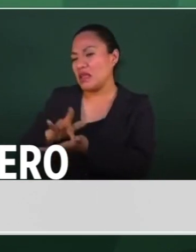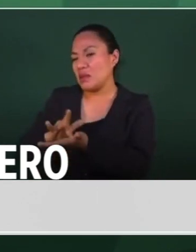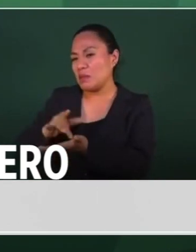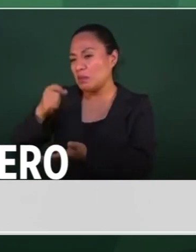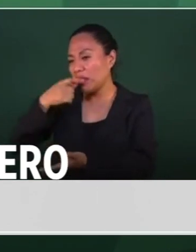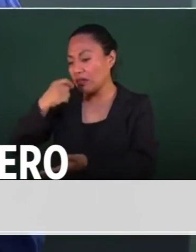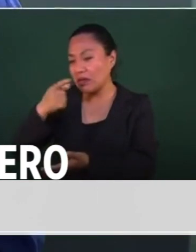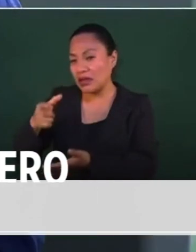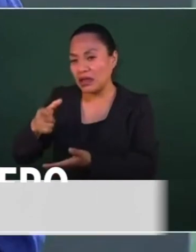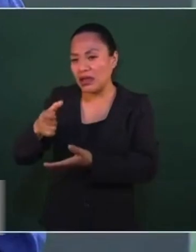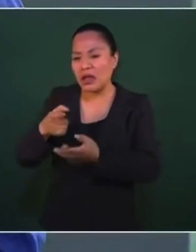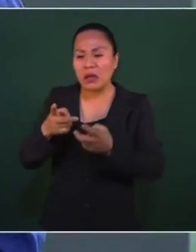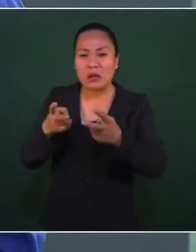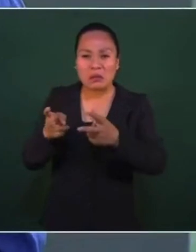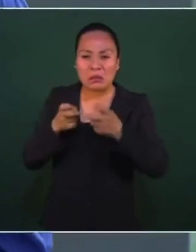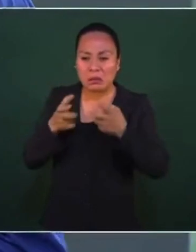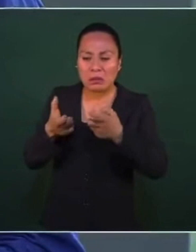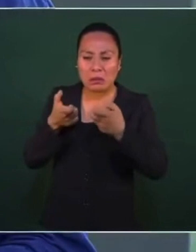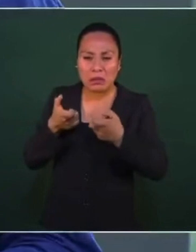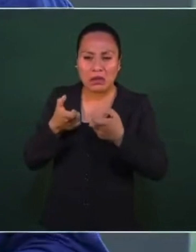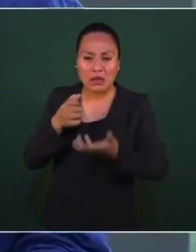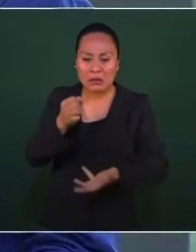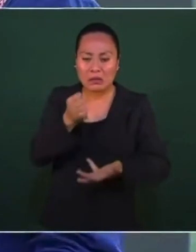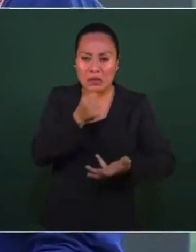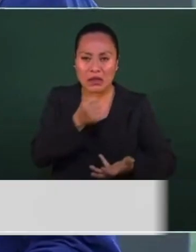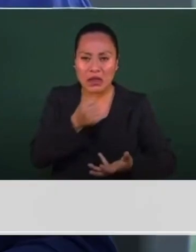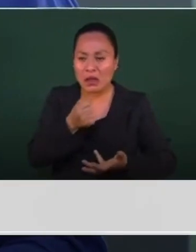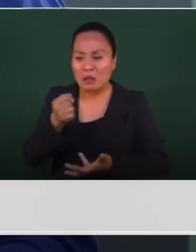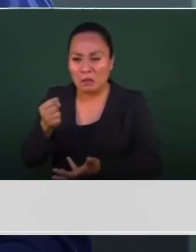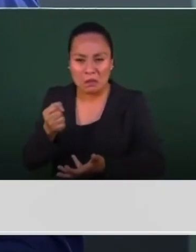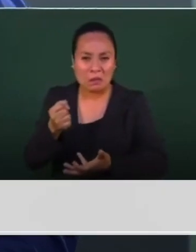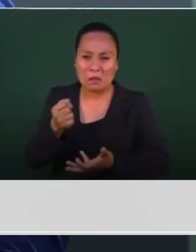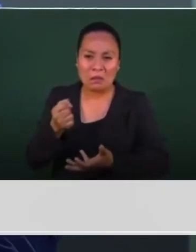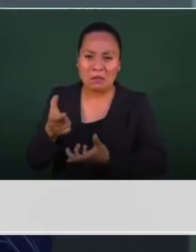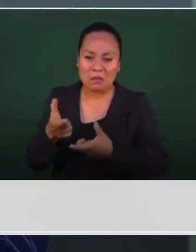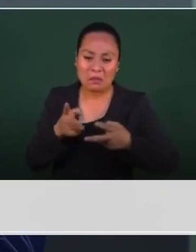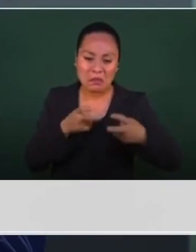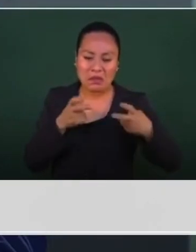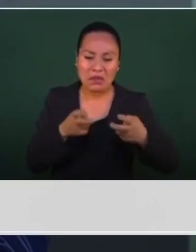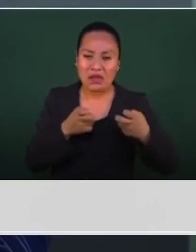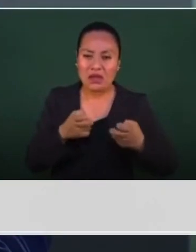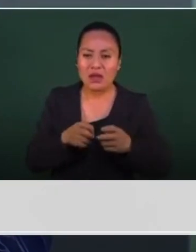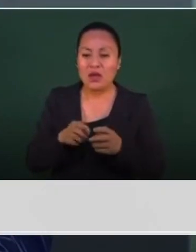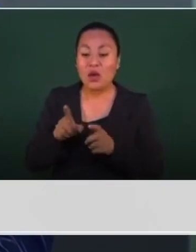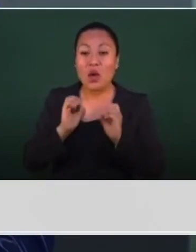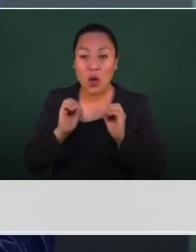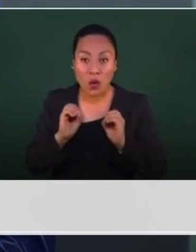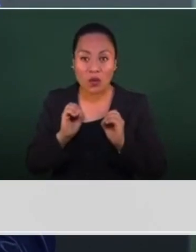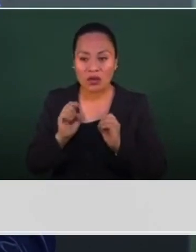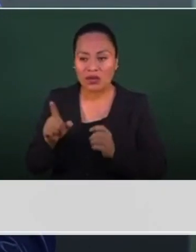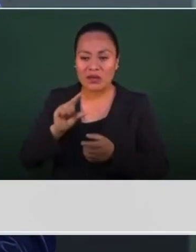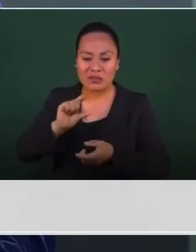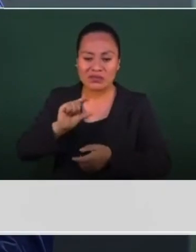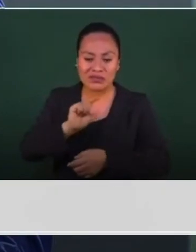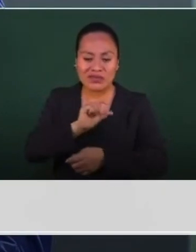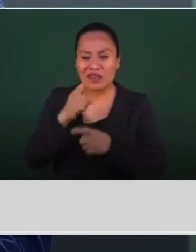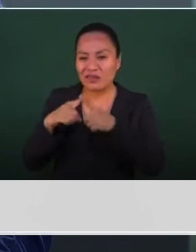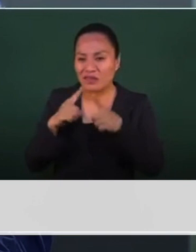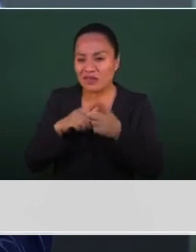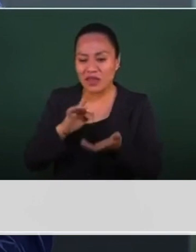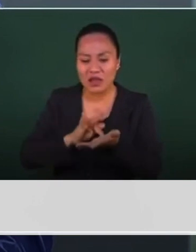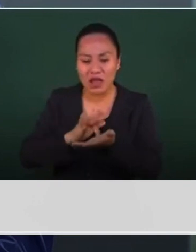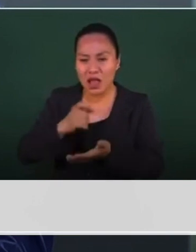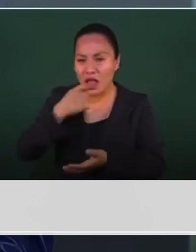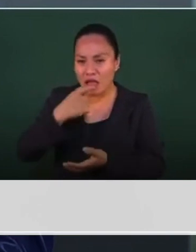medicinas, pero no sólo eso, hasta adulteraban los medicamentos. Y todo